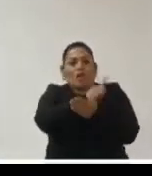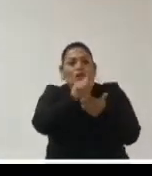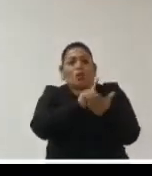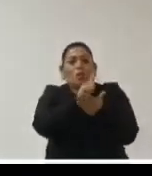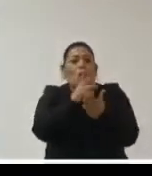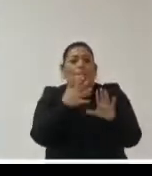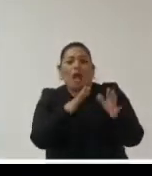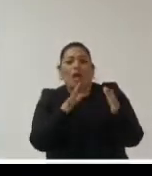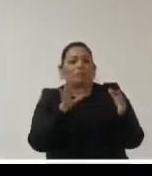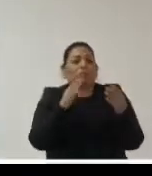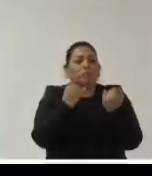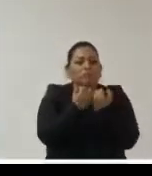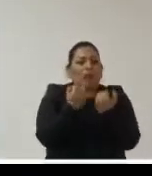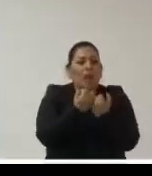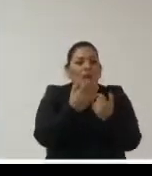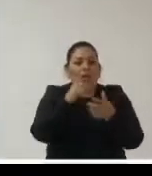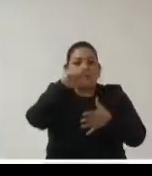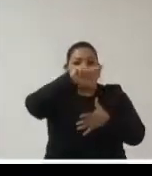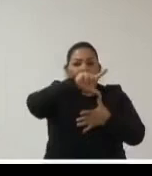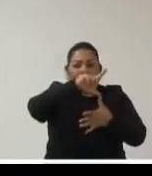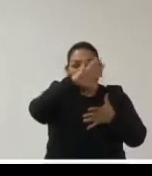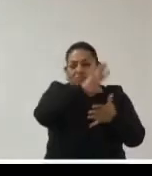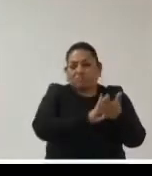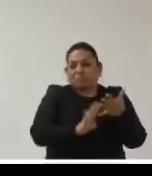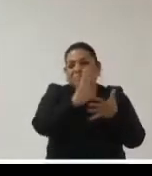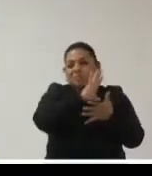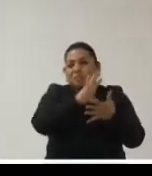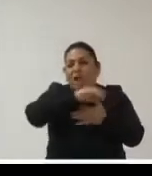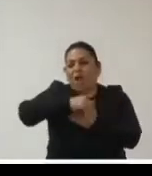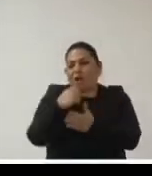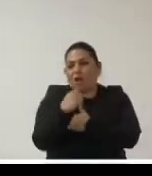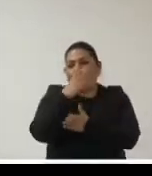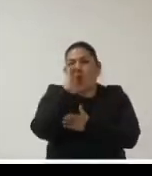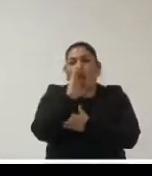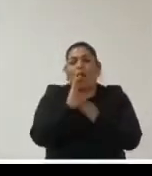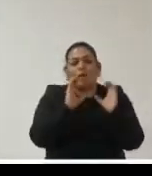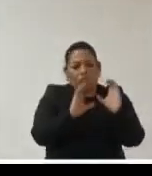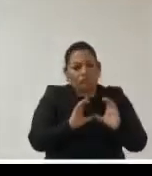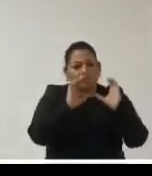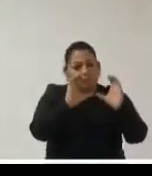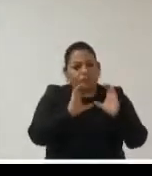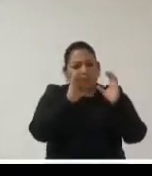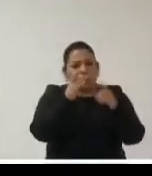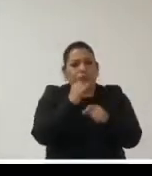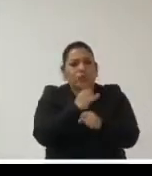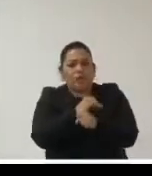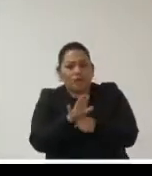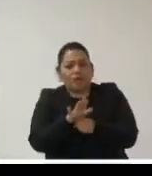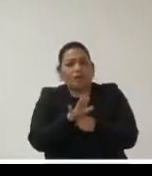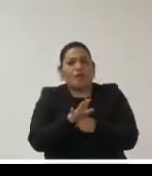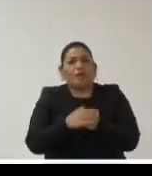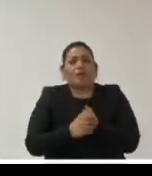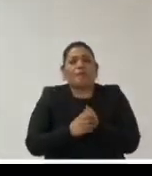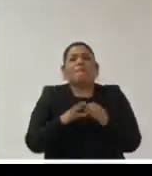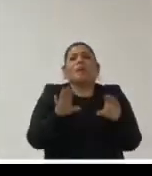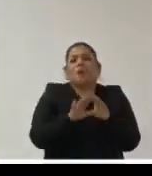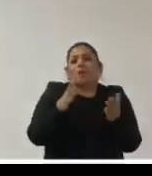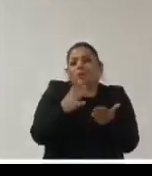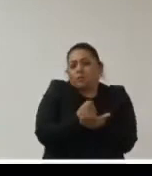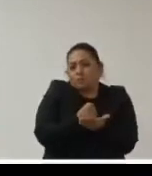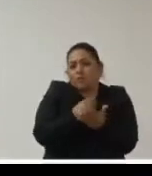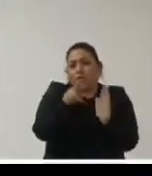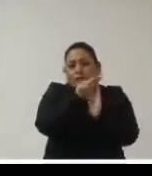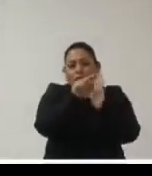marcan en el contexto latinoamericano en los resguardos que tienen los resguardos y los procedimientos que se garantizan con nuestras